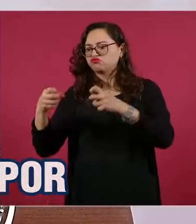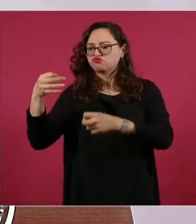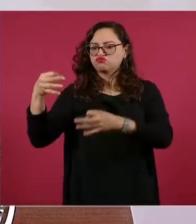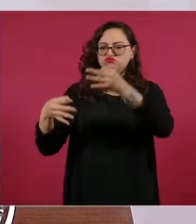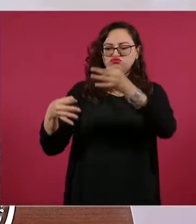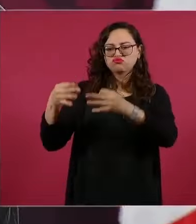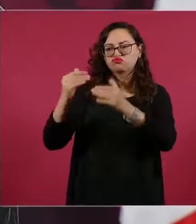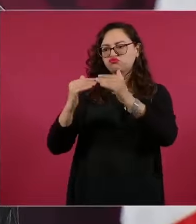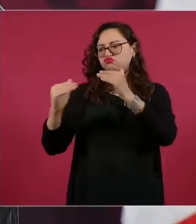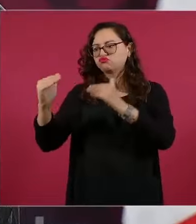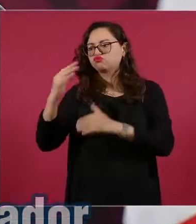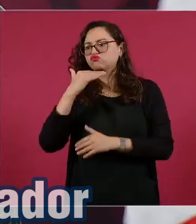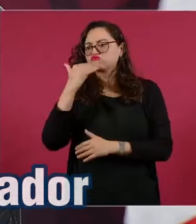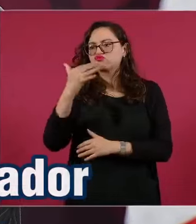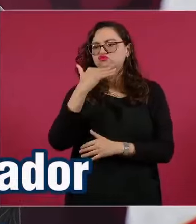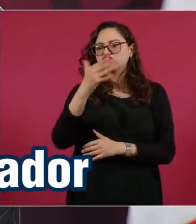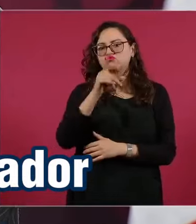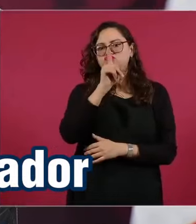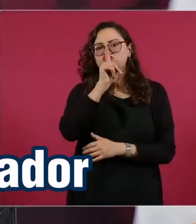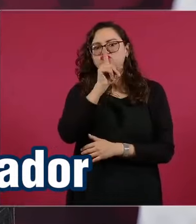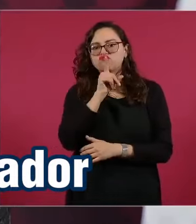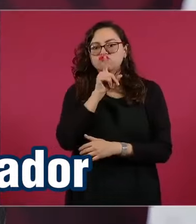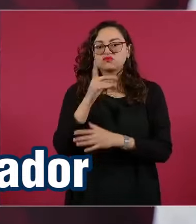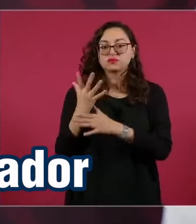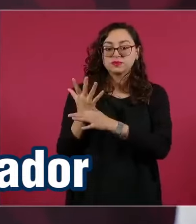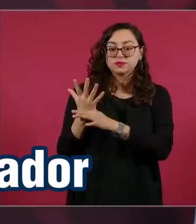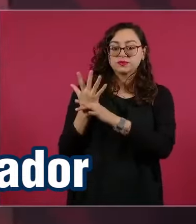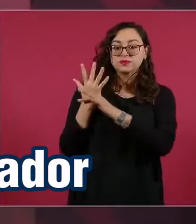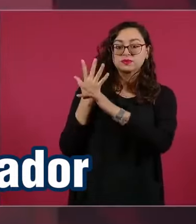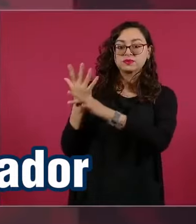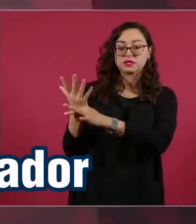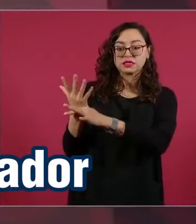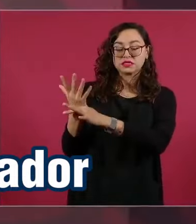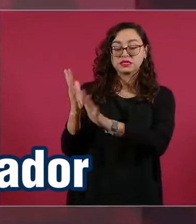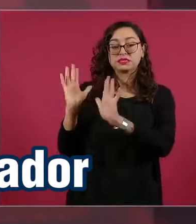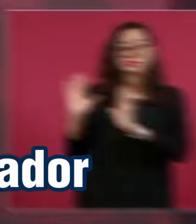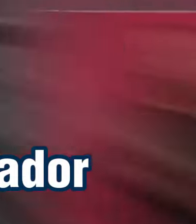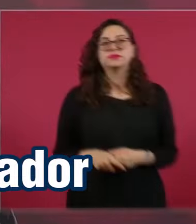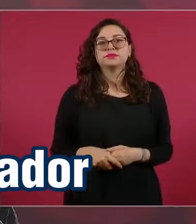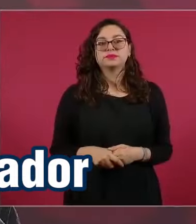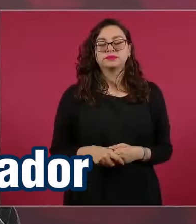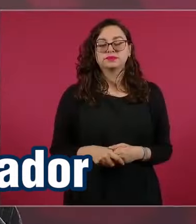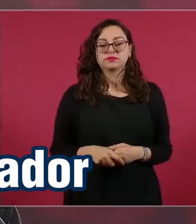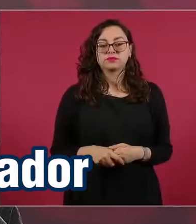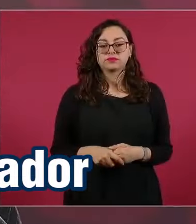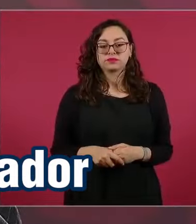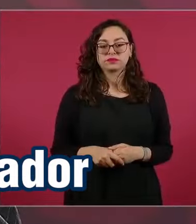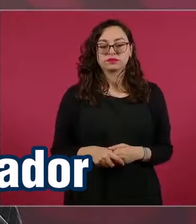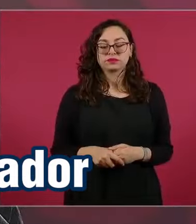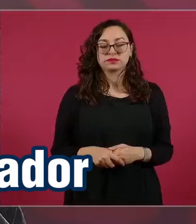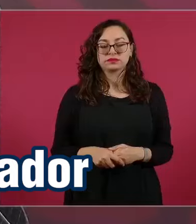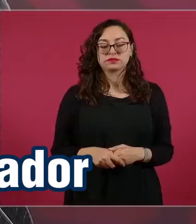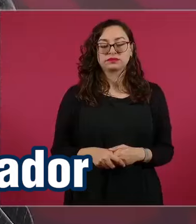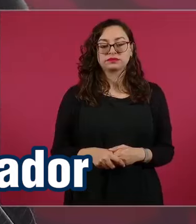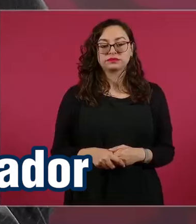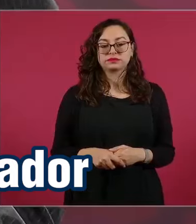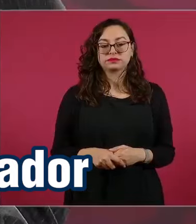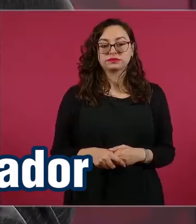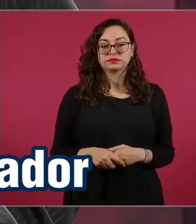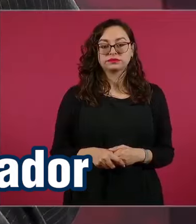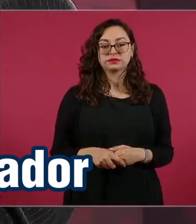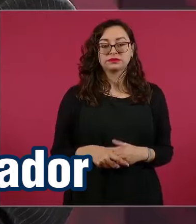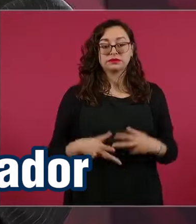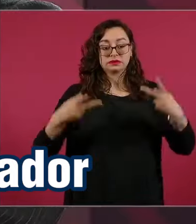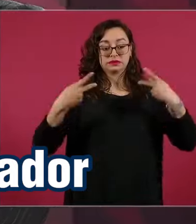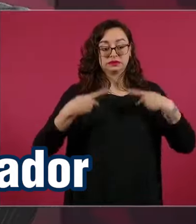que presionamos, que yo presioné a la gente